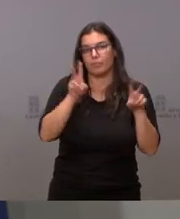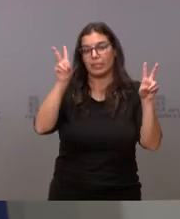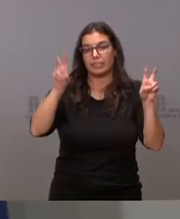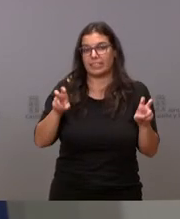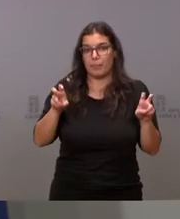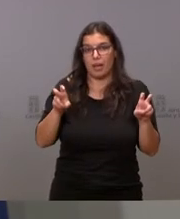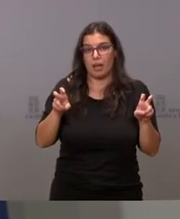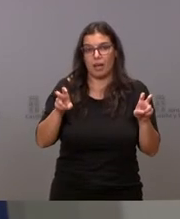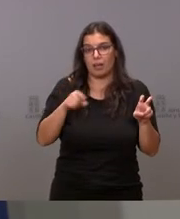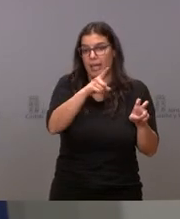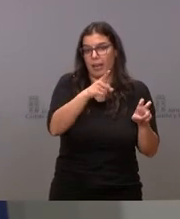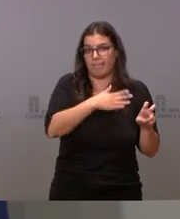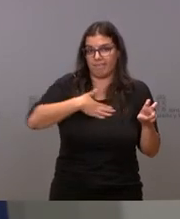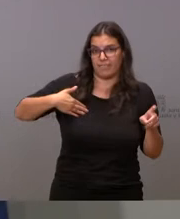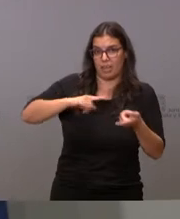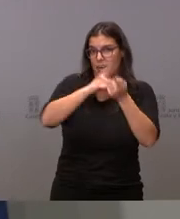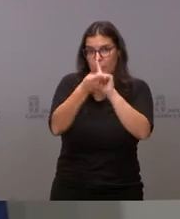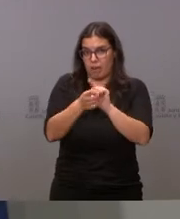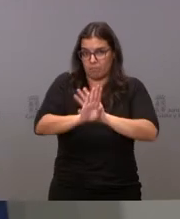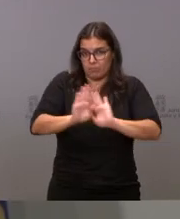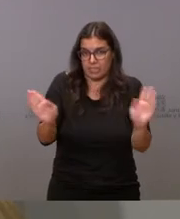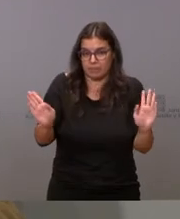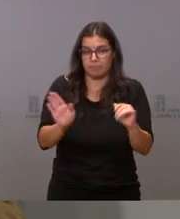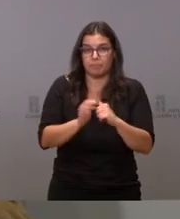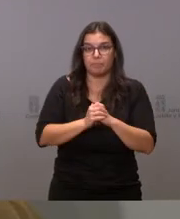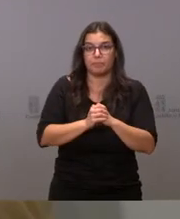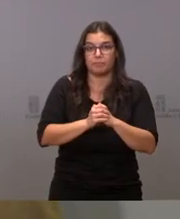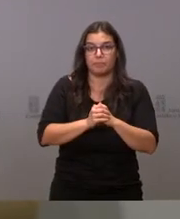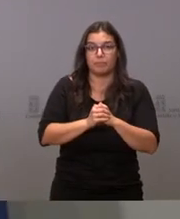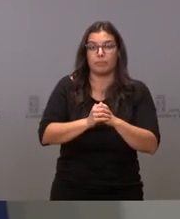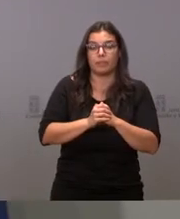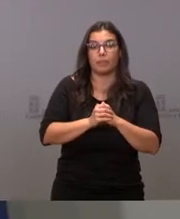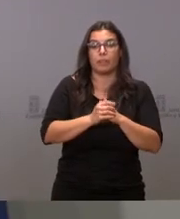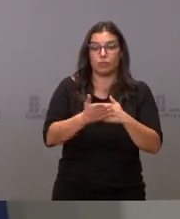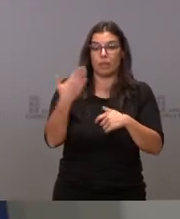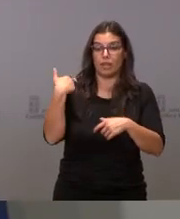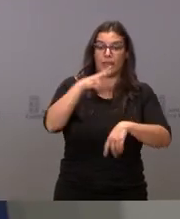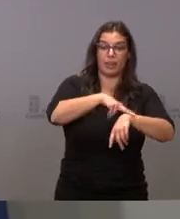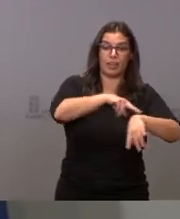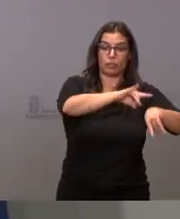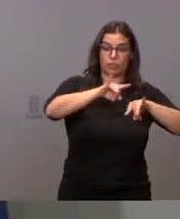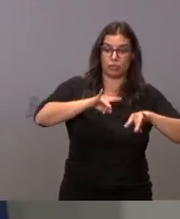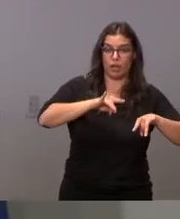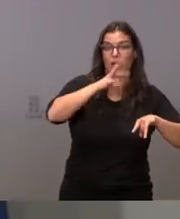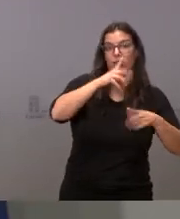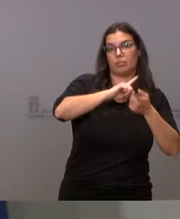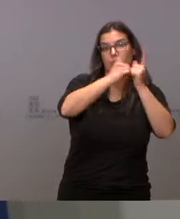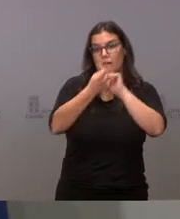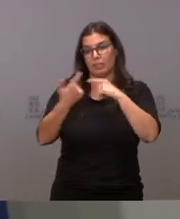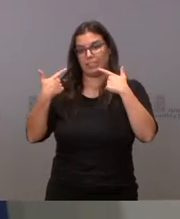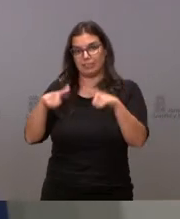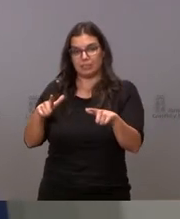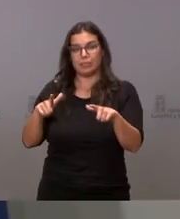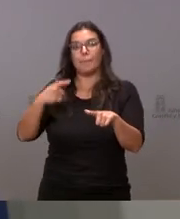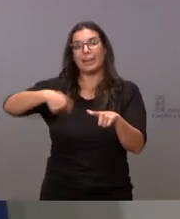a petición propia pura y dura y pasa de trabajar como delegado territorial a trabajar en el gabinete de